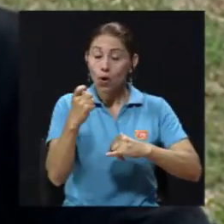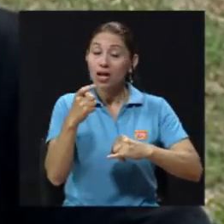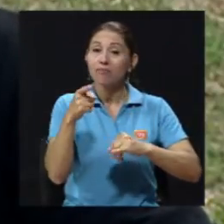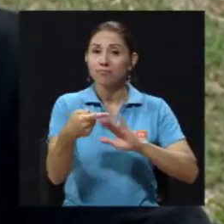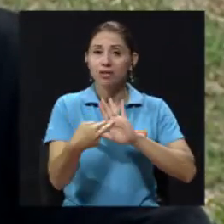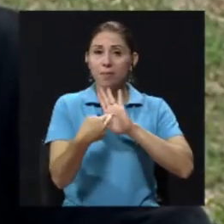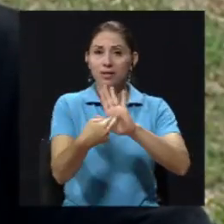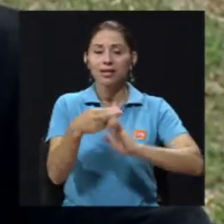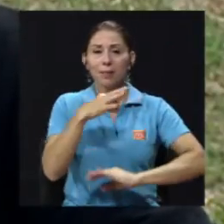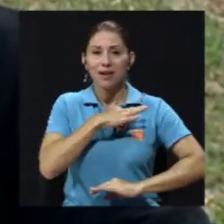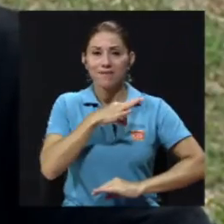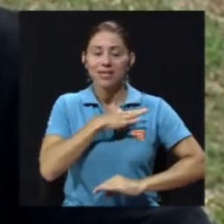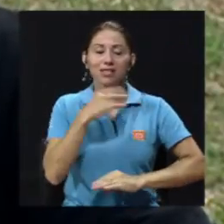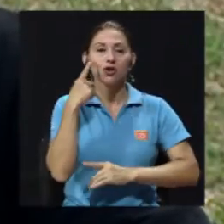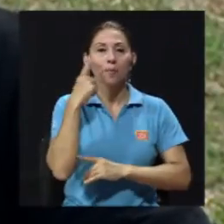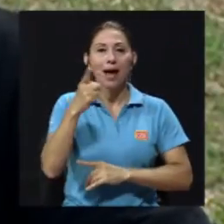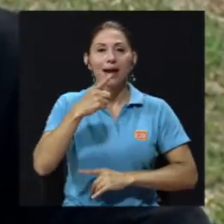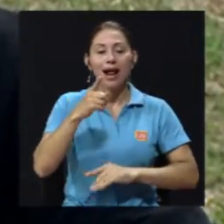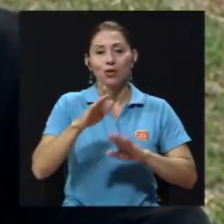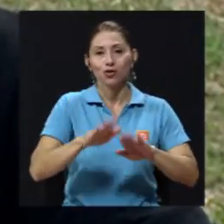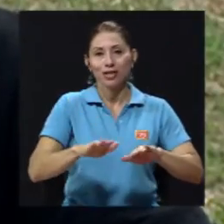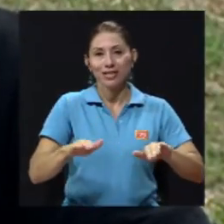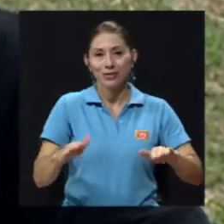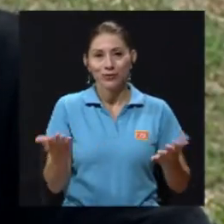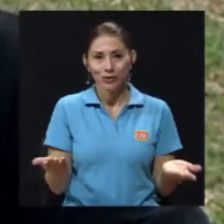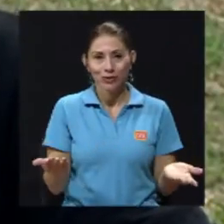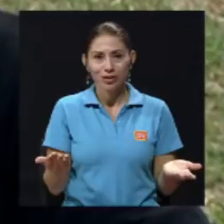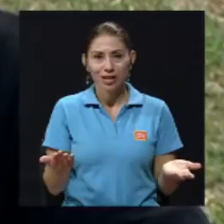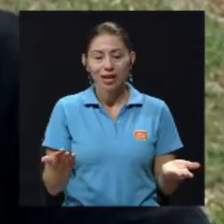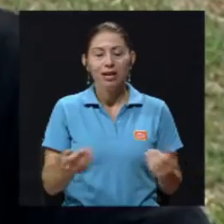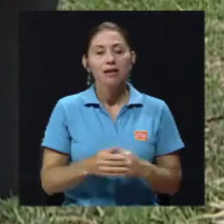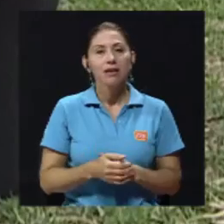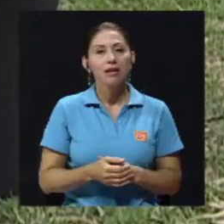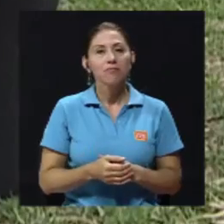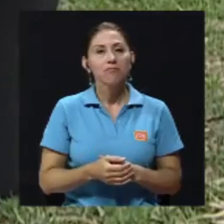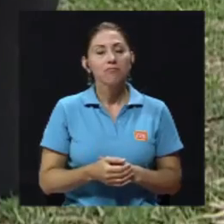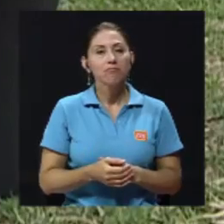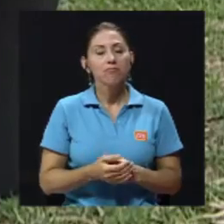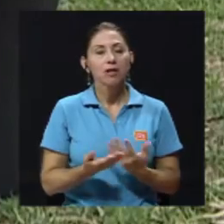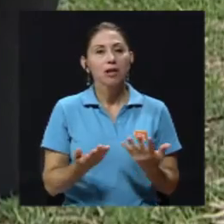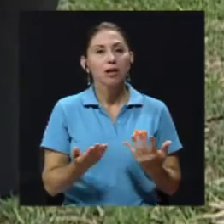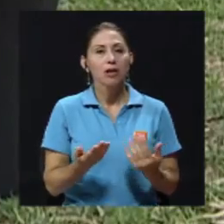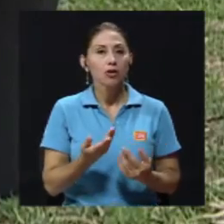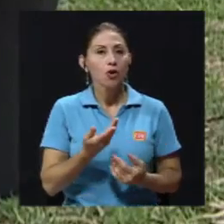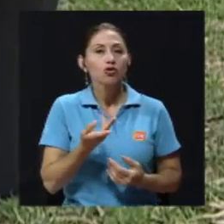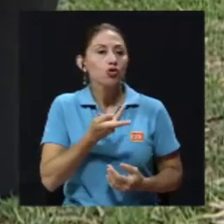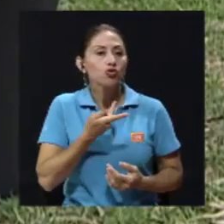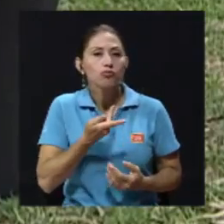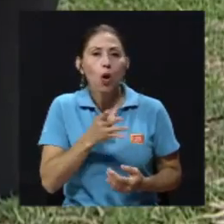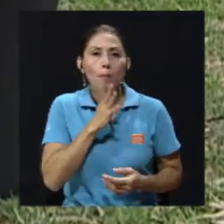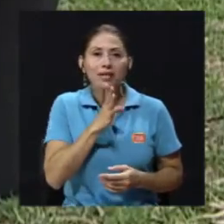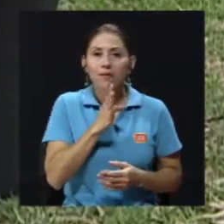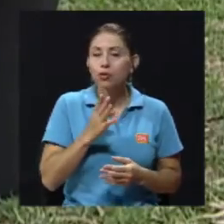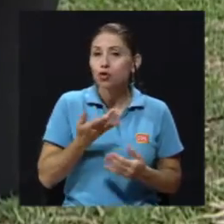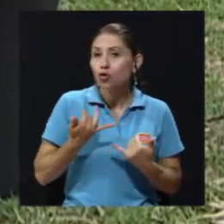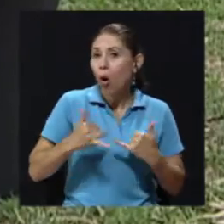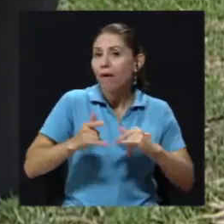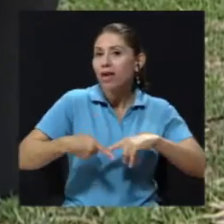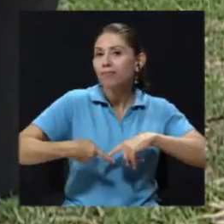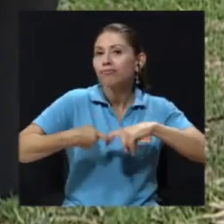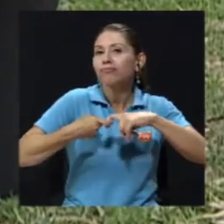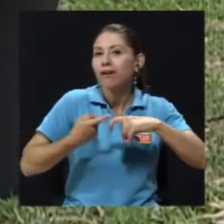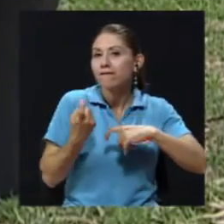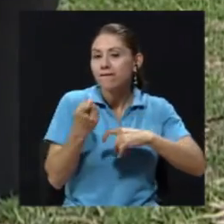que representa para nuestra niñez. Y conversábamos de que todavía hay mucho trabajo por hacer